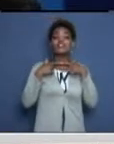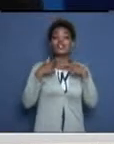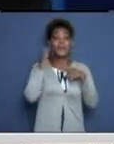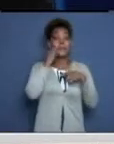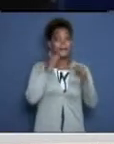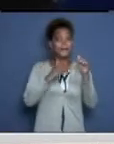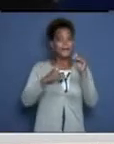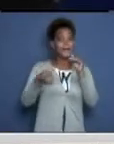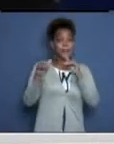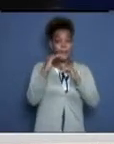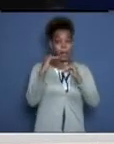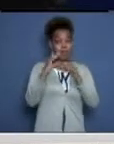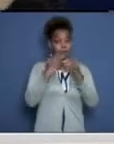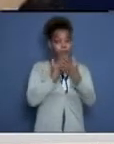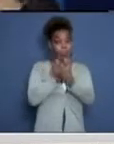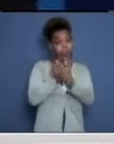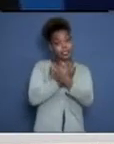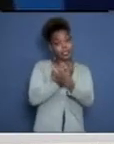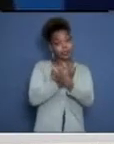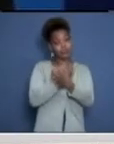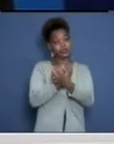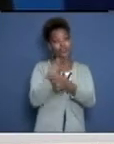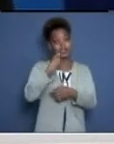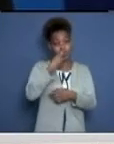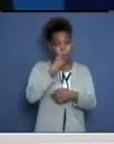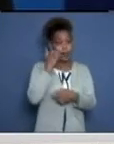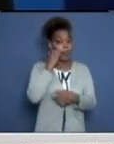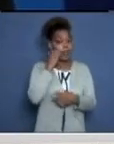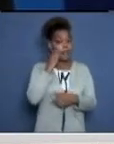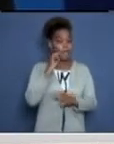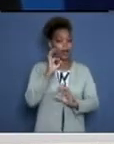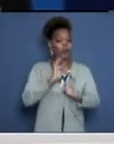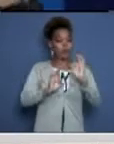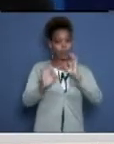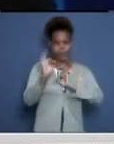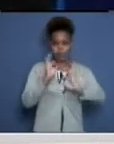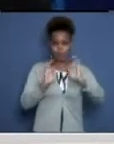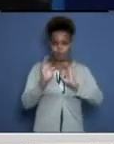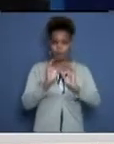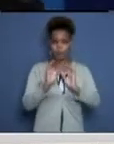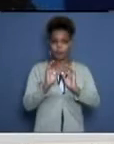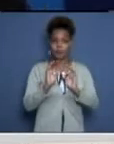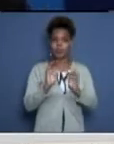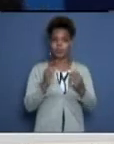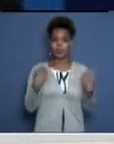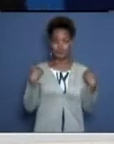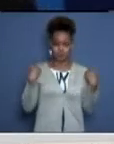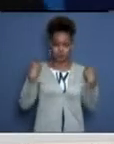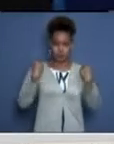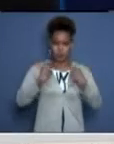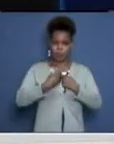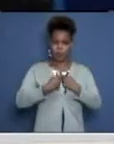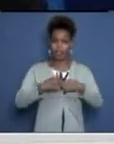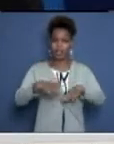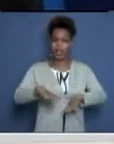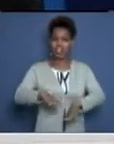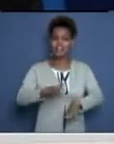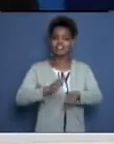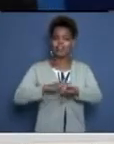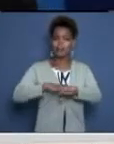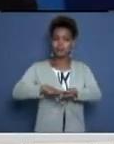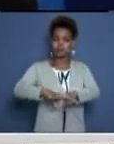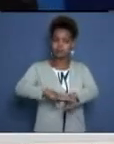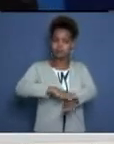traje hospitalario, es decir, la ropa verde como se conoce usualmente, la sobrebata, bota, gorro